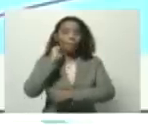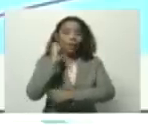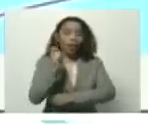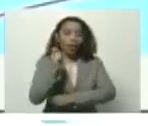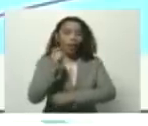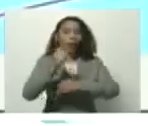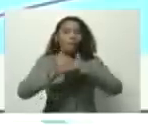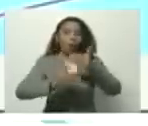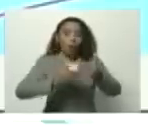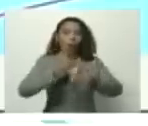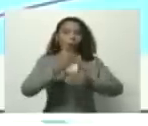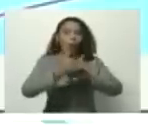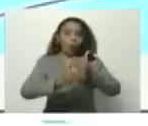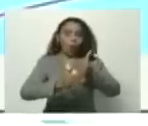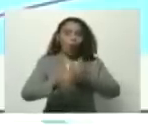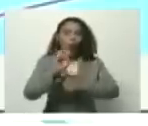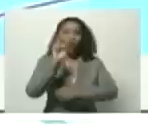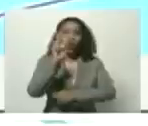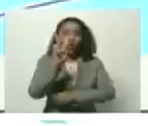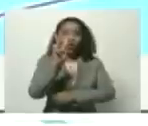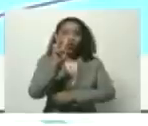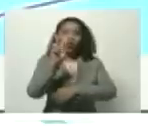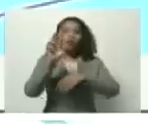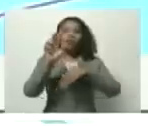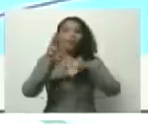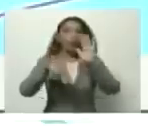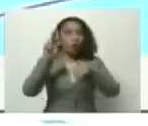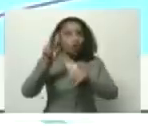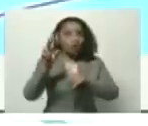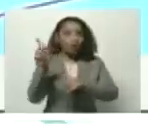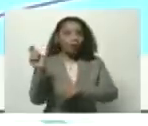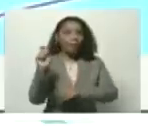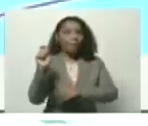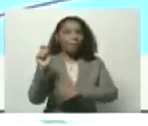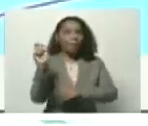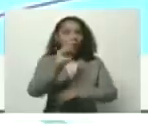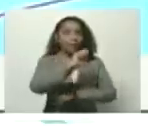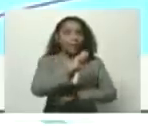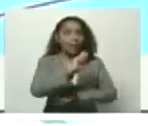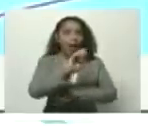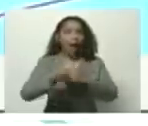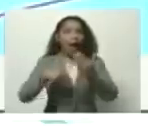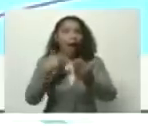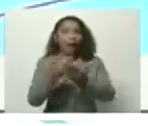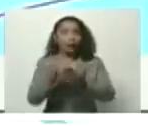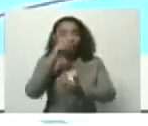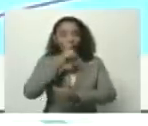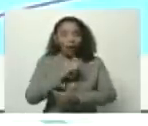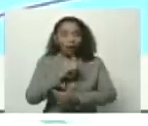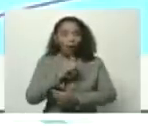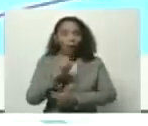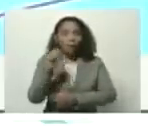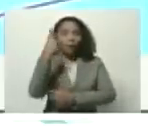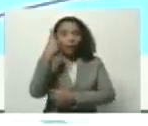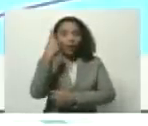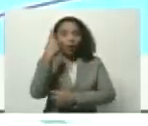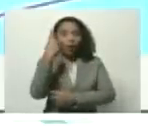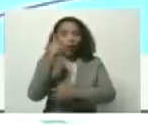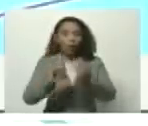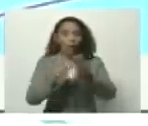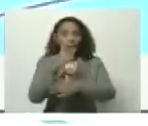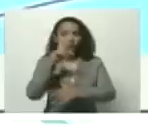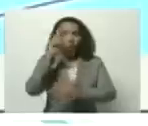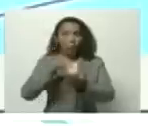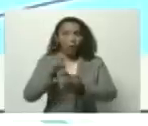durante 12 meses hasta el primero de mayo del año 2023. Hasta